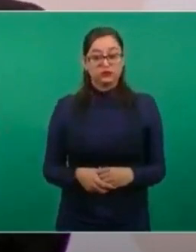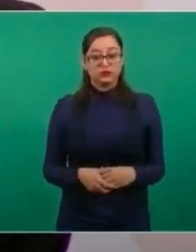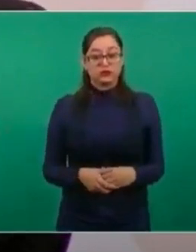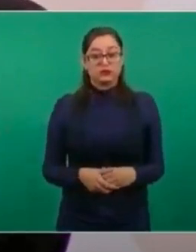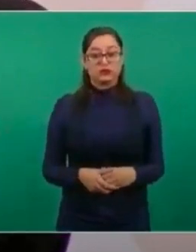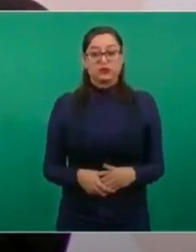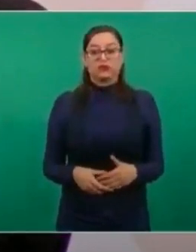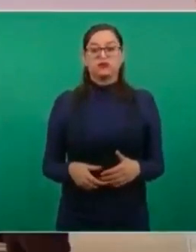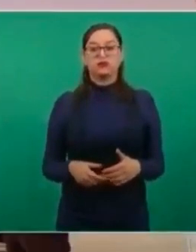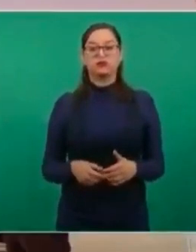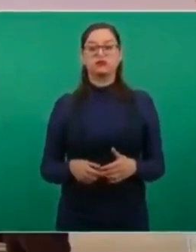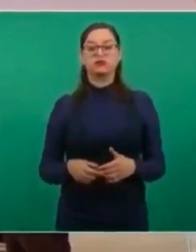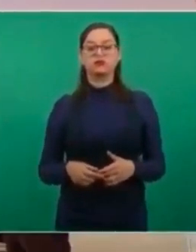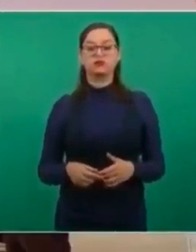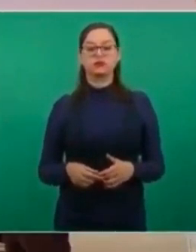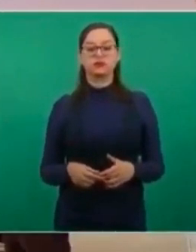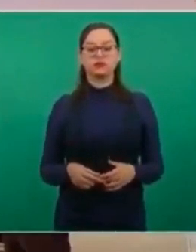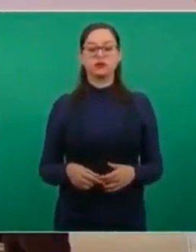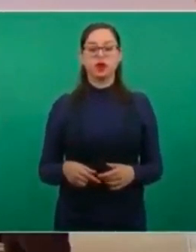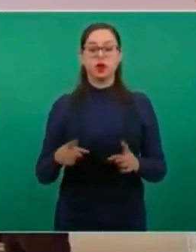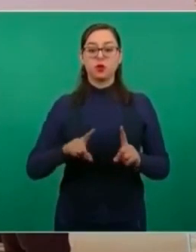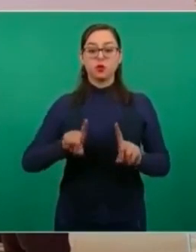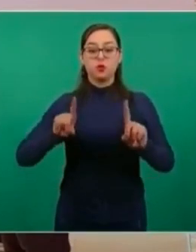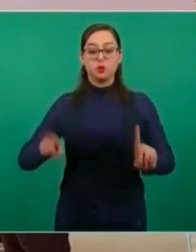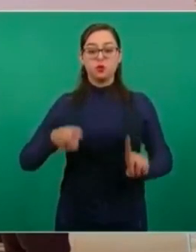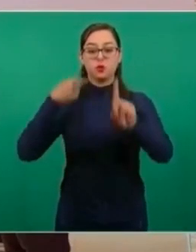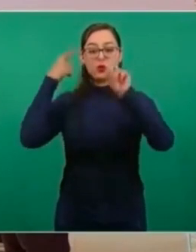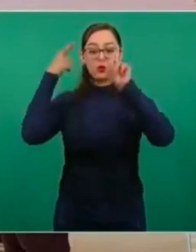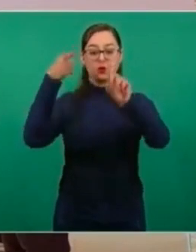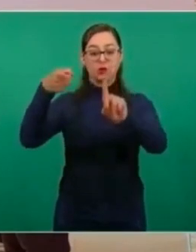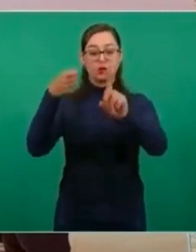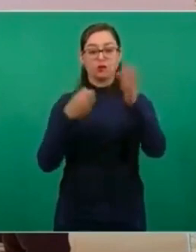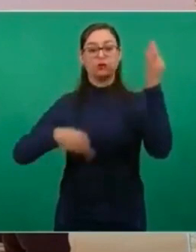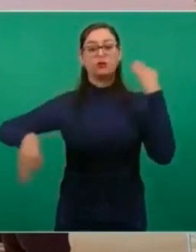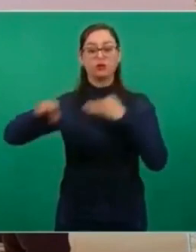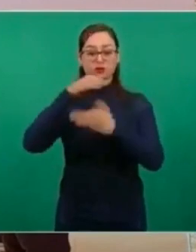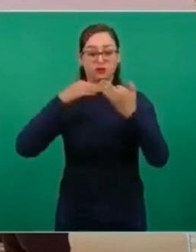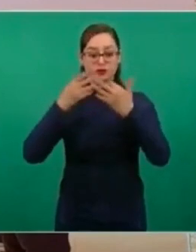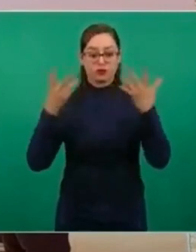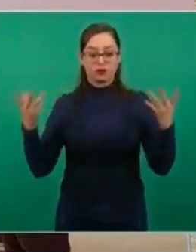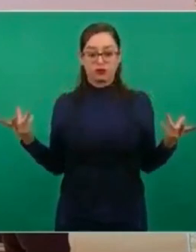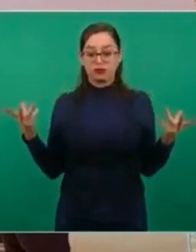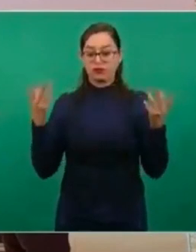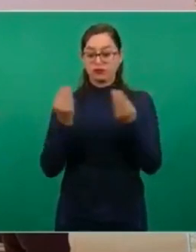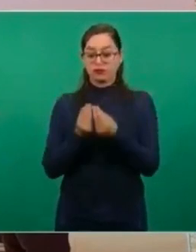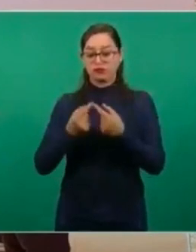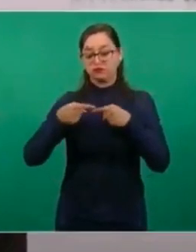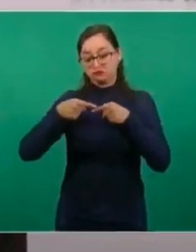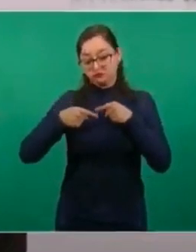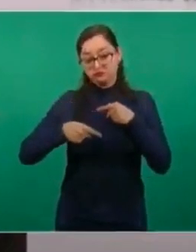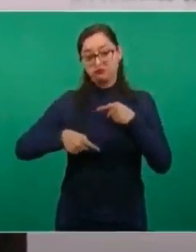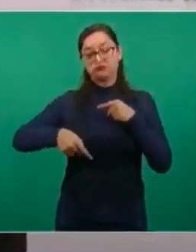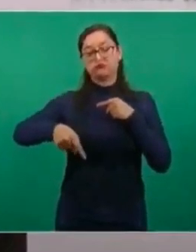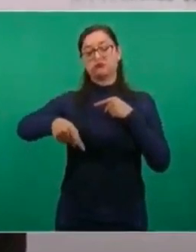es que logremos entre todos, a finales de este